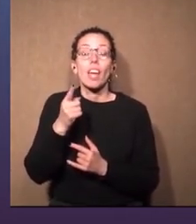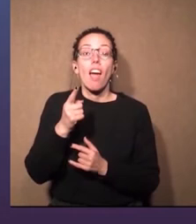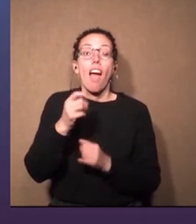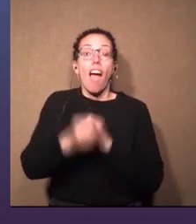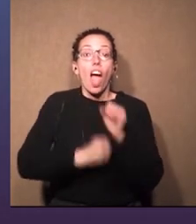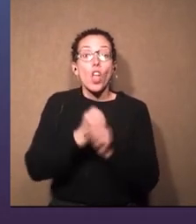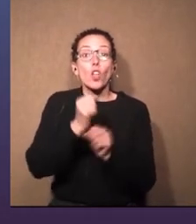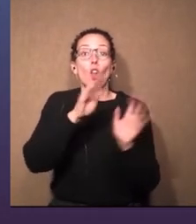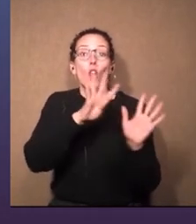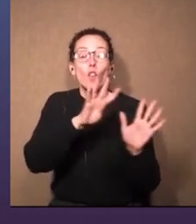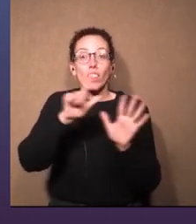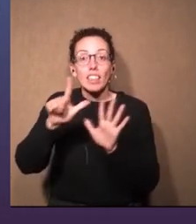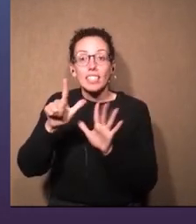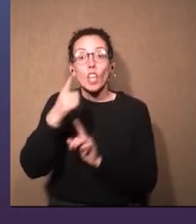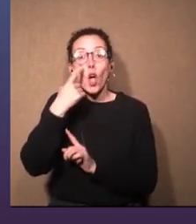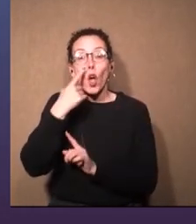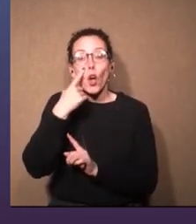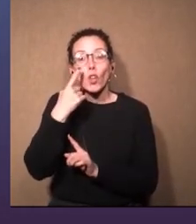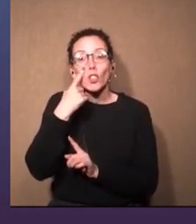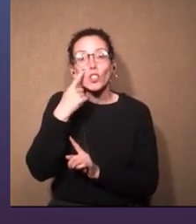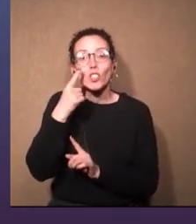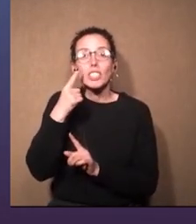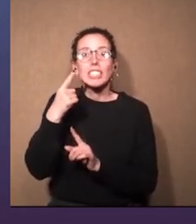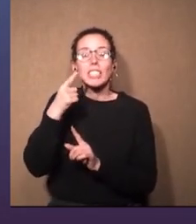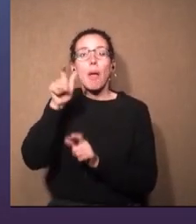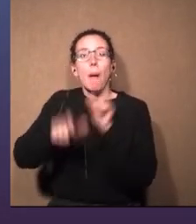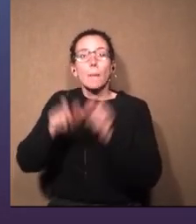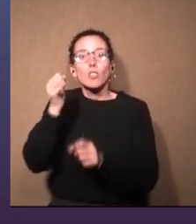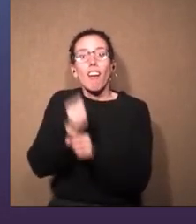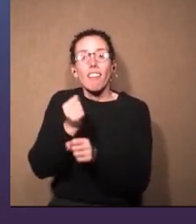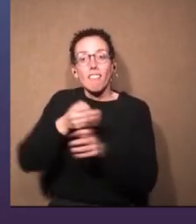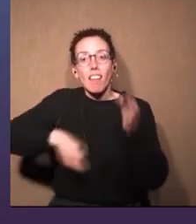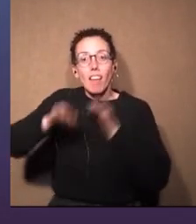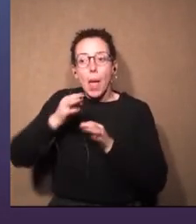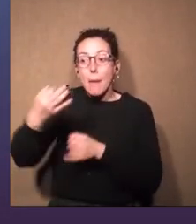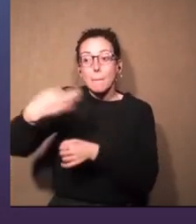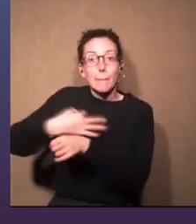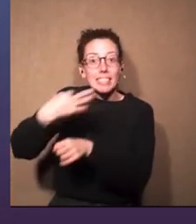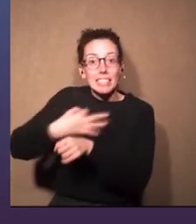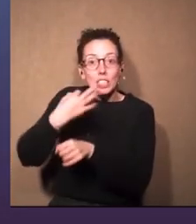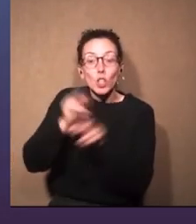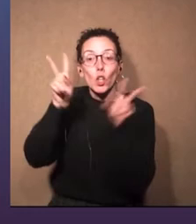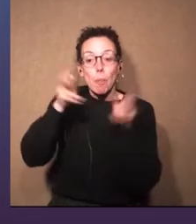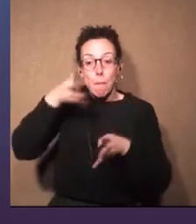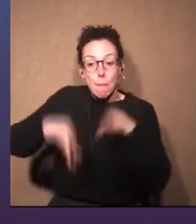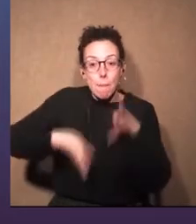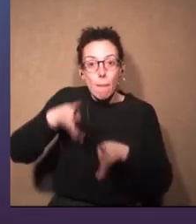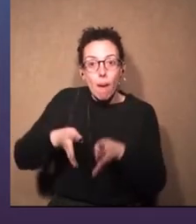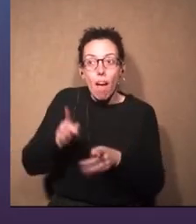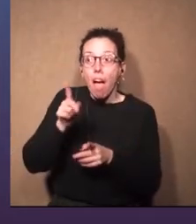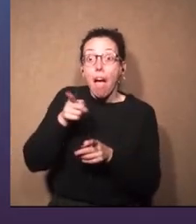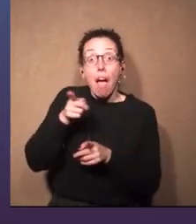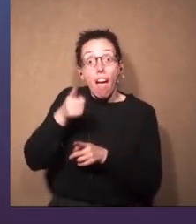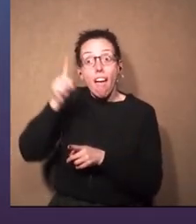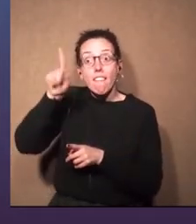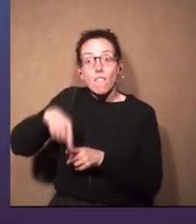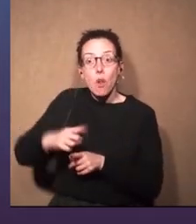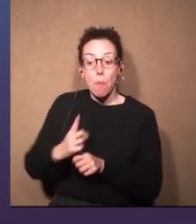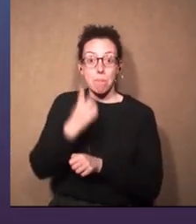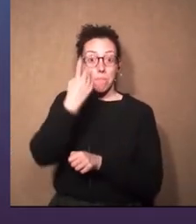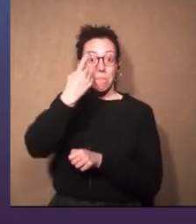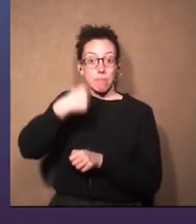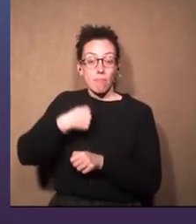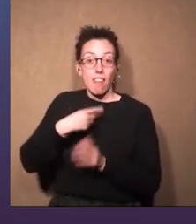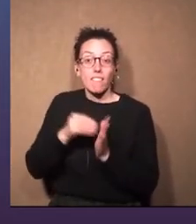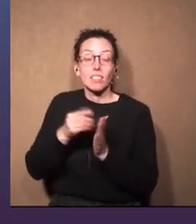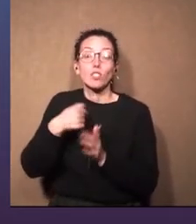En el 97 conocí a un escenógrafo que me enseñó mucho sobre la maquinaria. Y ahí vino mi primera